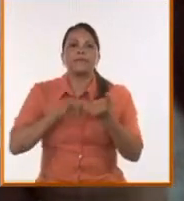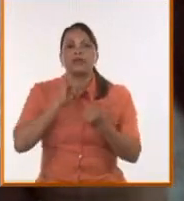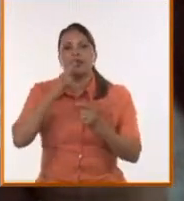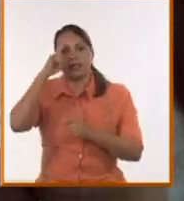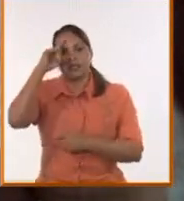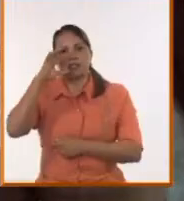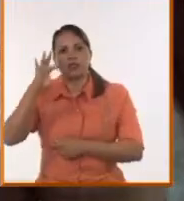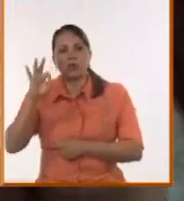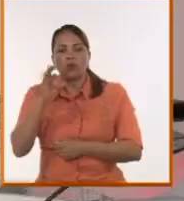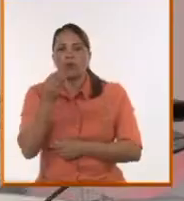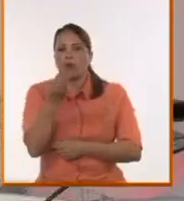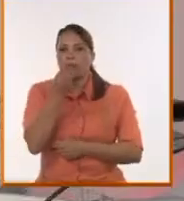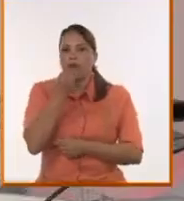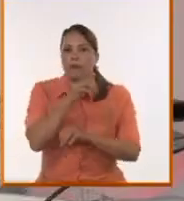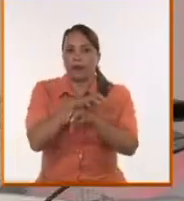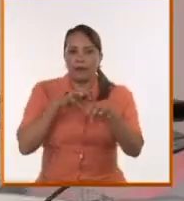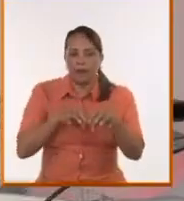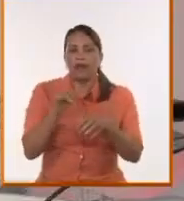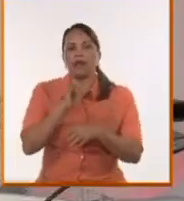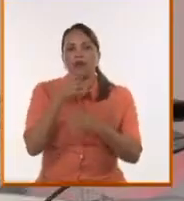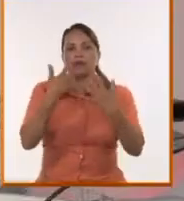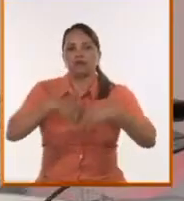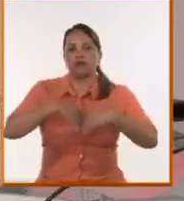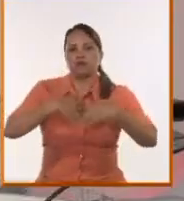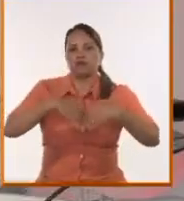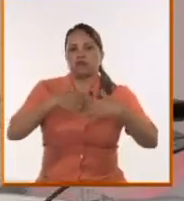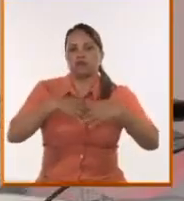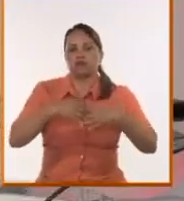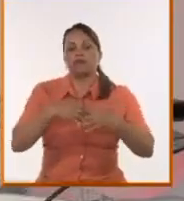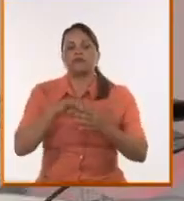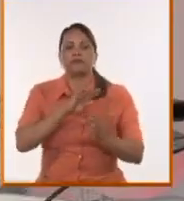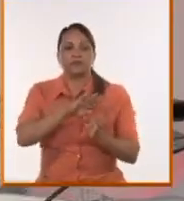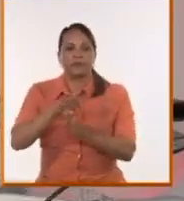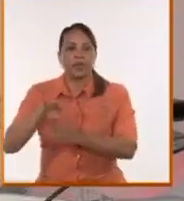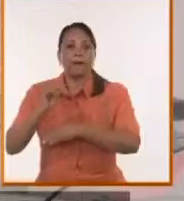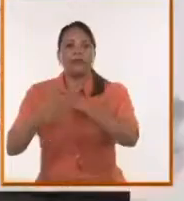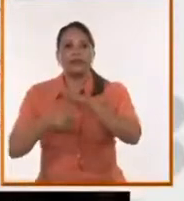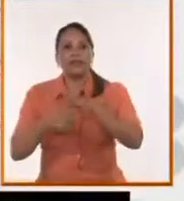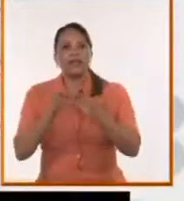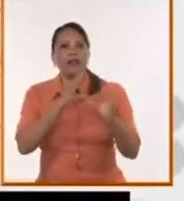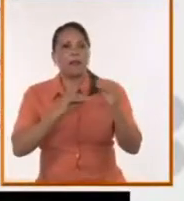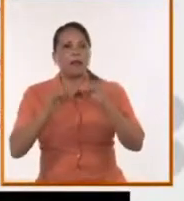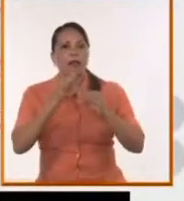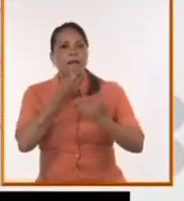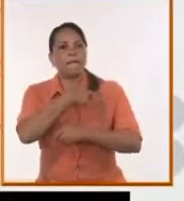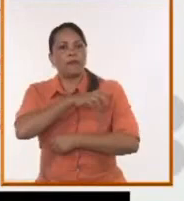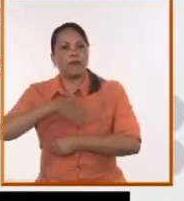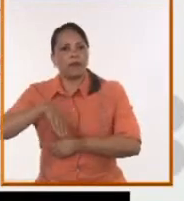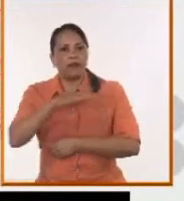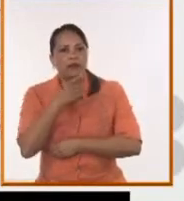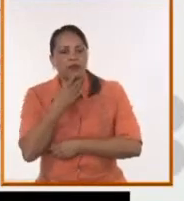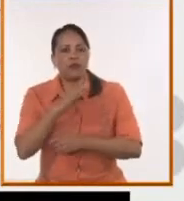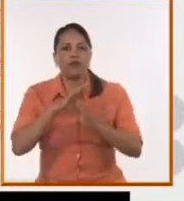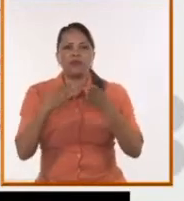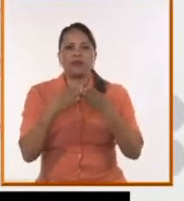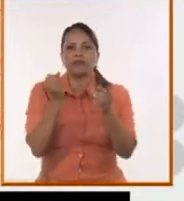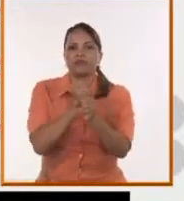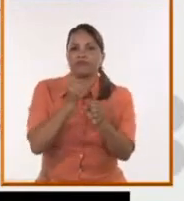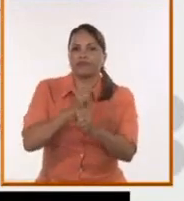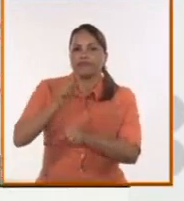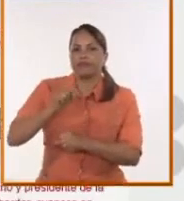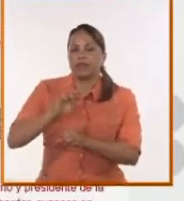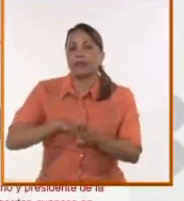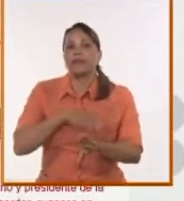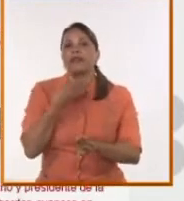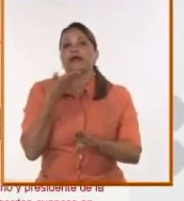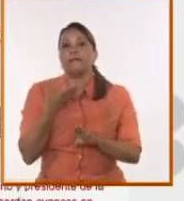Díaz Canel dialogó allí con los cooperativistas, dialogó con los pobladores del lugar y, posteriormente,